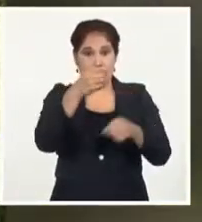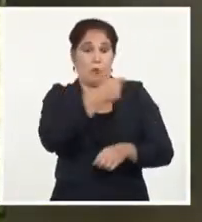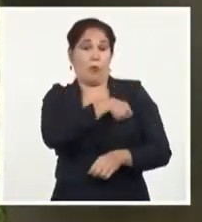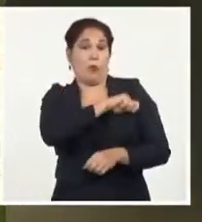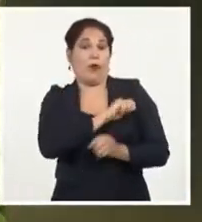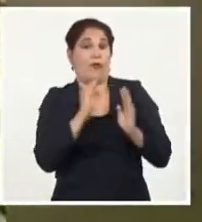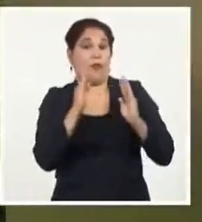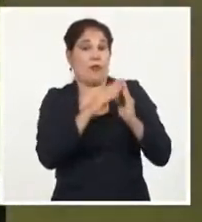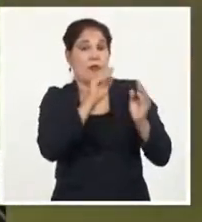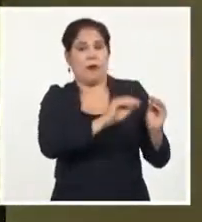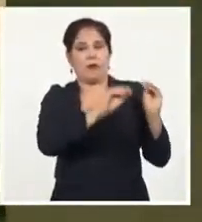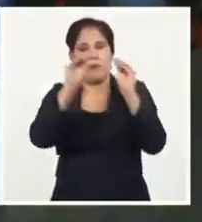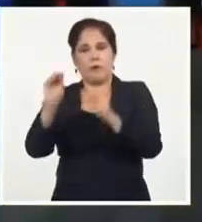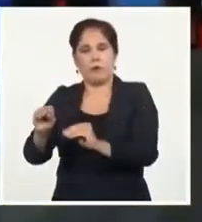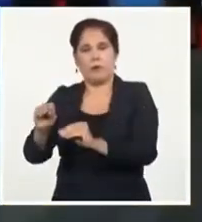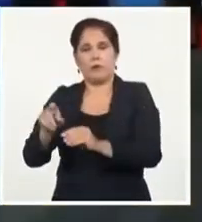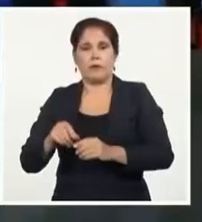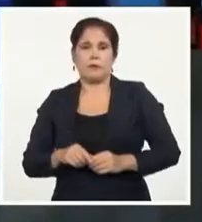adyacentes.